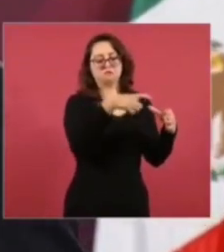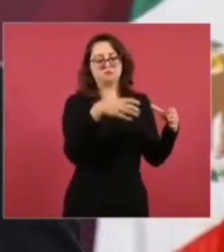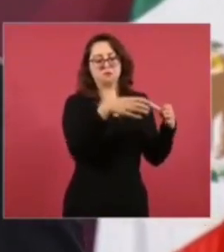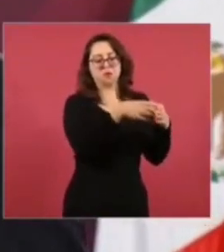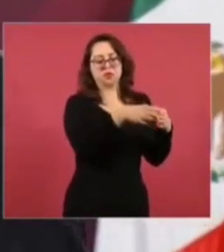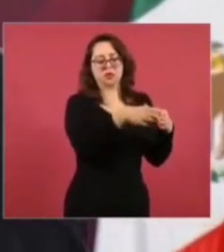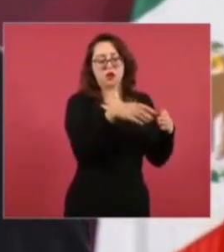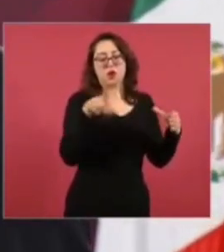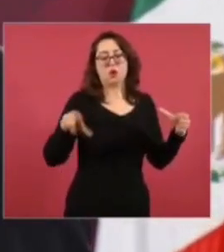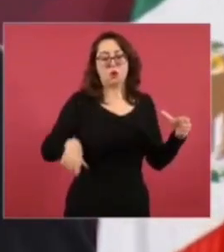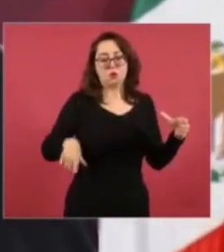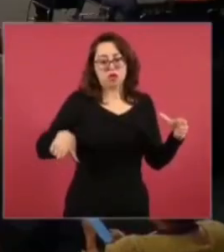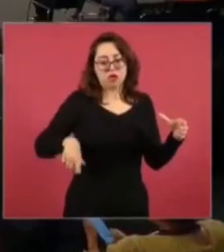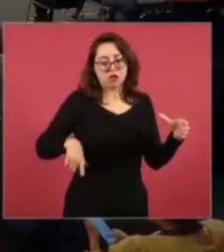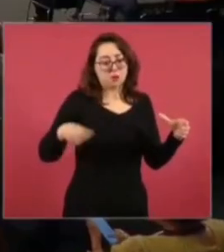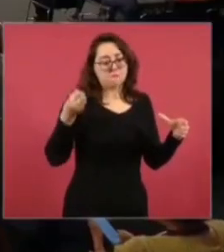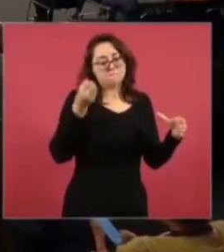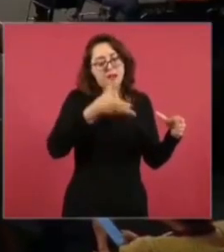minoría,